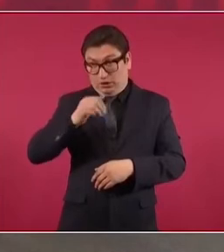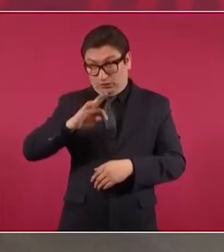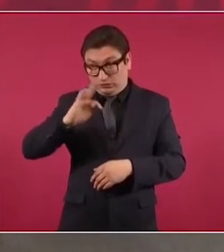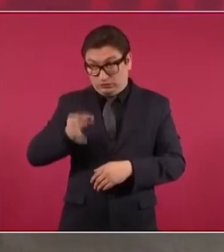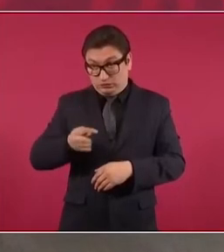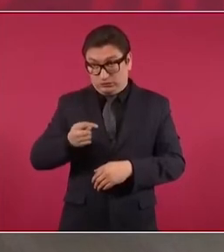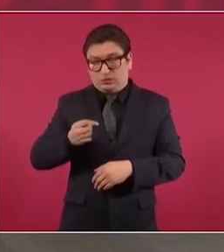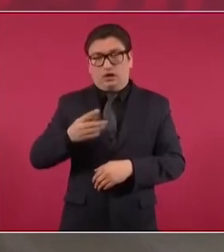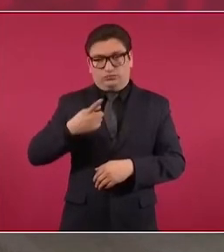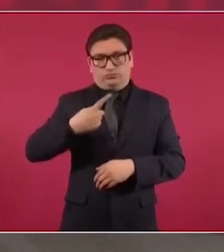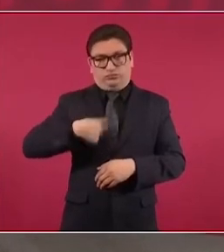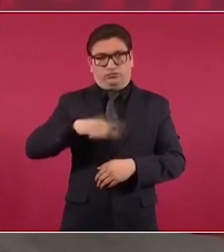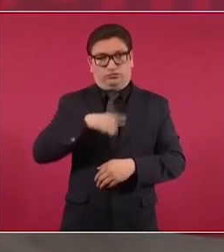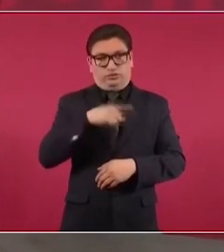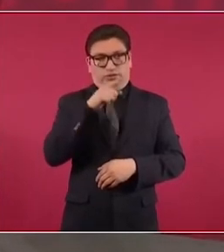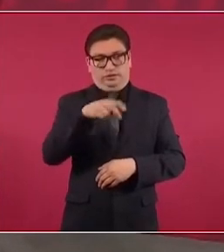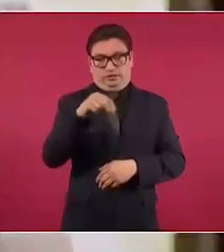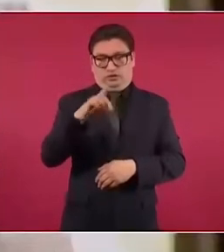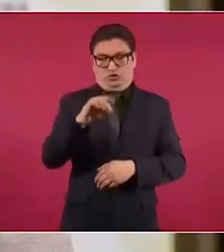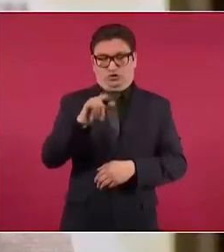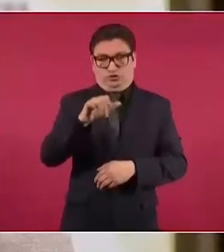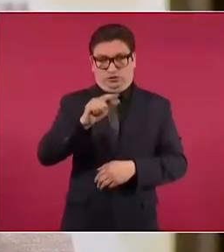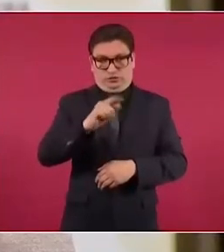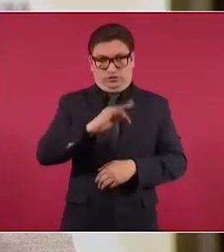aceptamos la propuesta de Nodal.